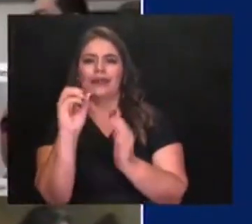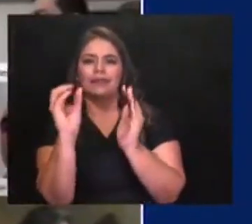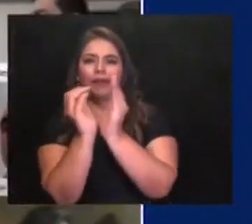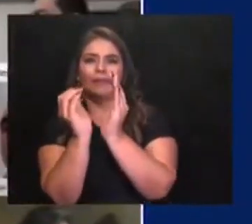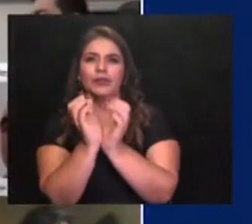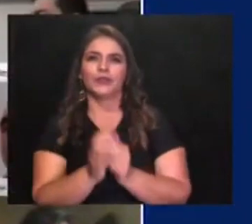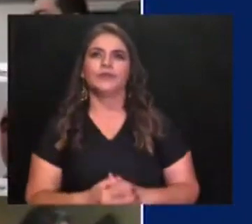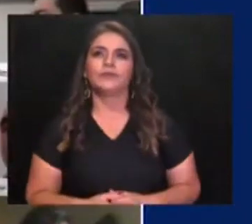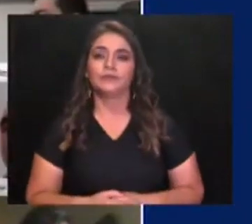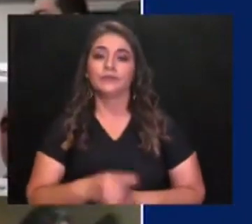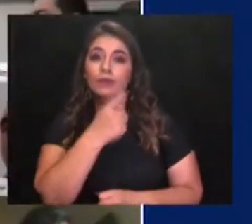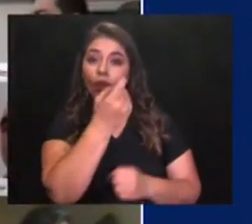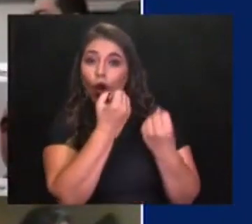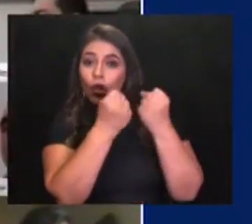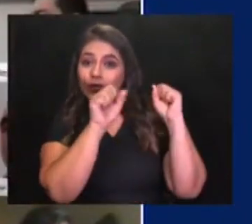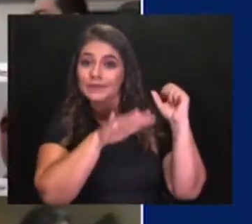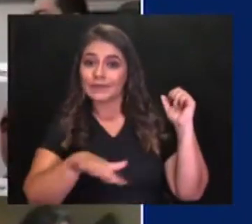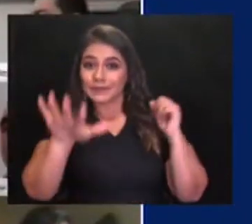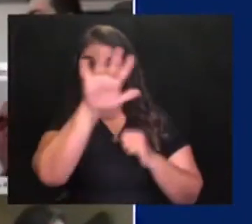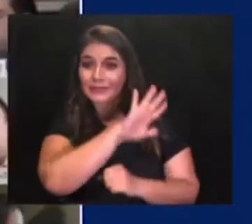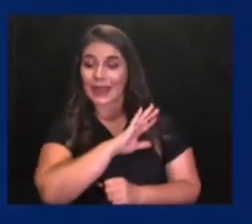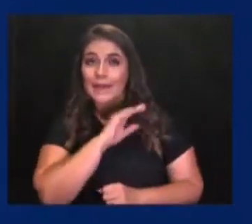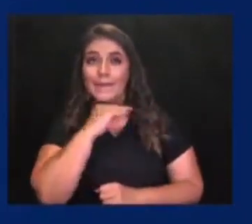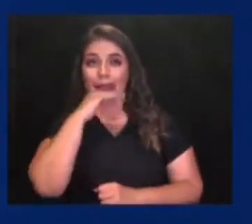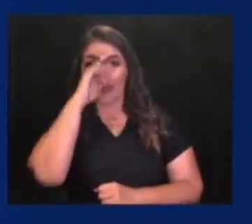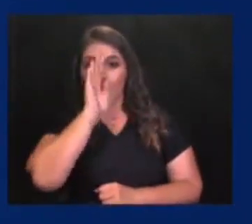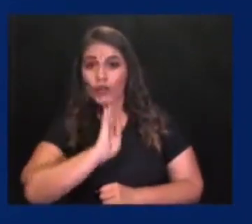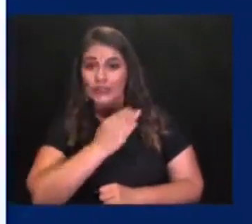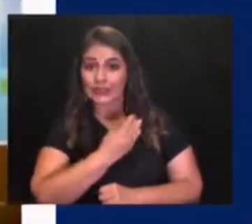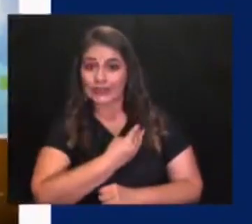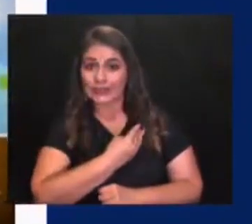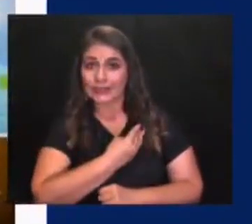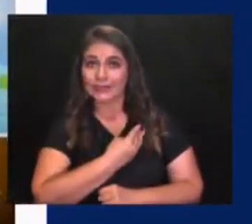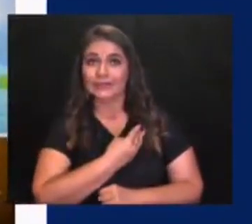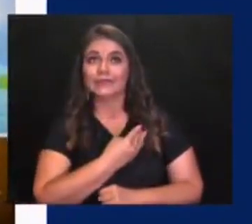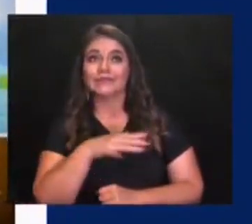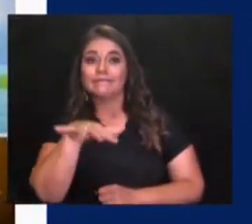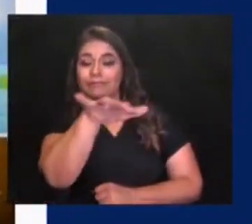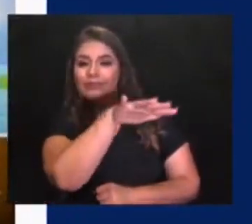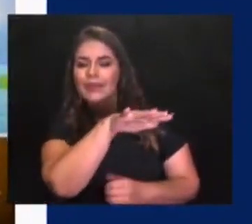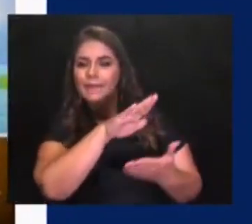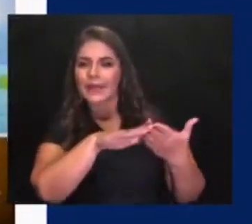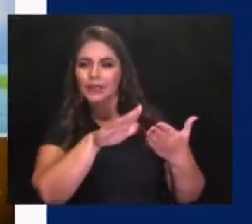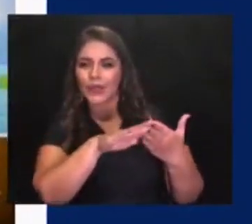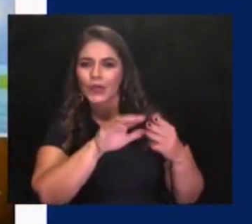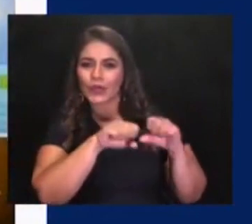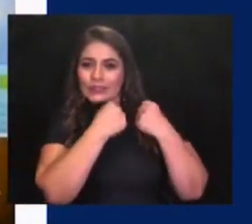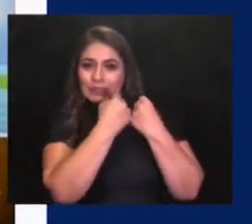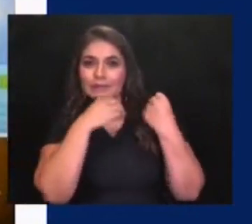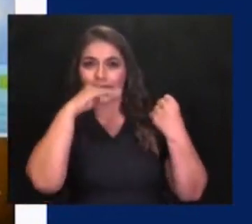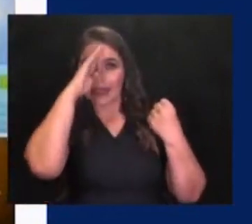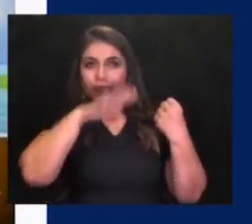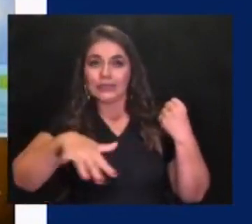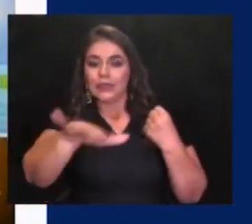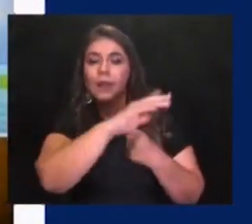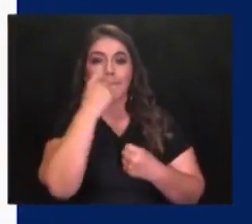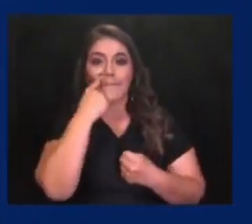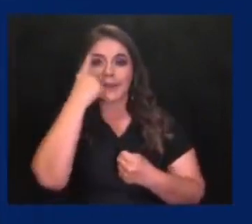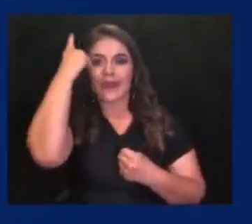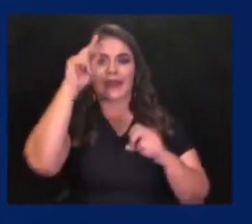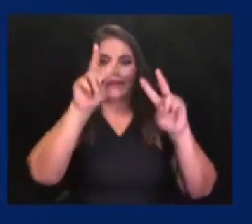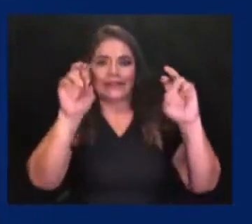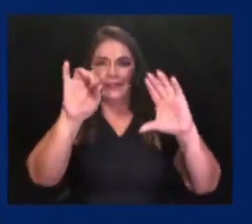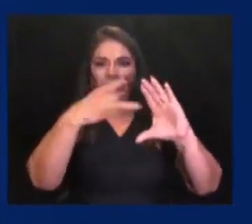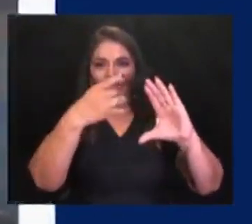Los concejales de la ciudad de Medellín y el alcalde cumplieron la cita este tres de mayo al instalar por primera vez en la historia las sesiones de forma